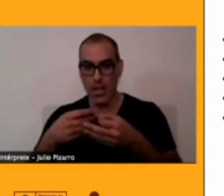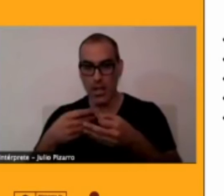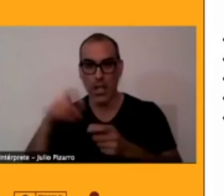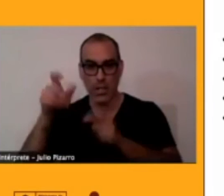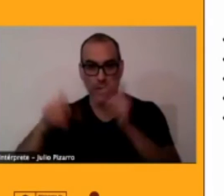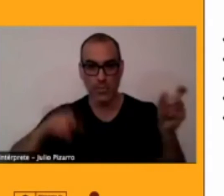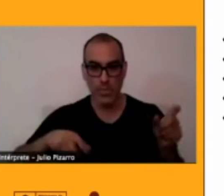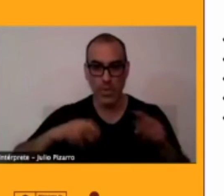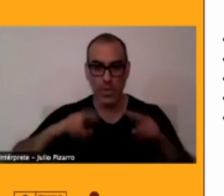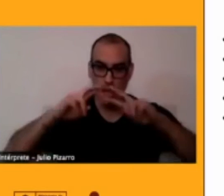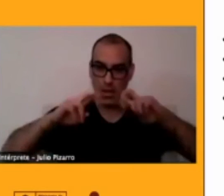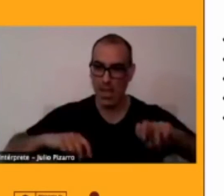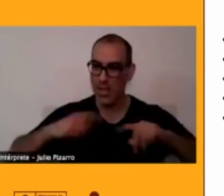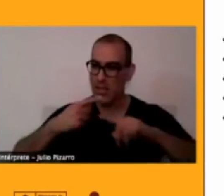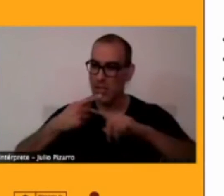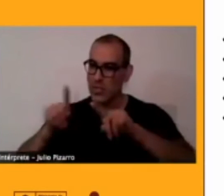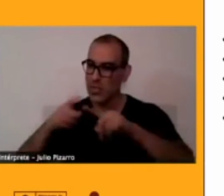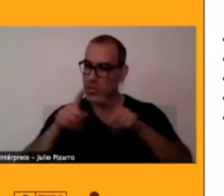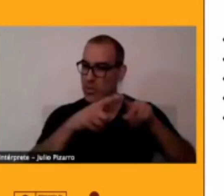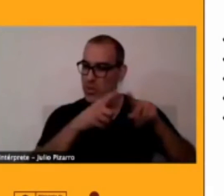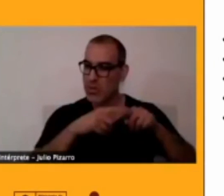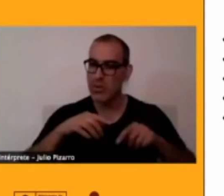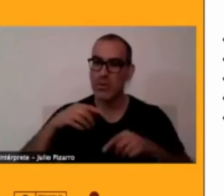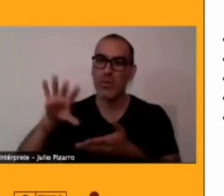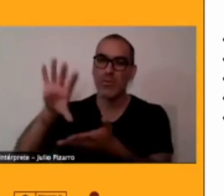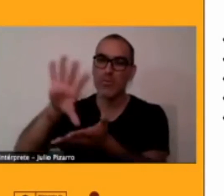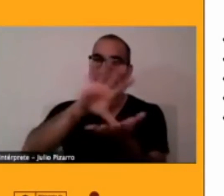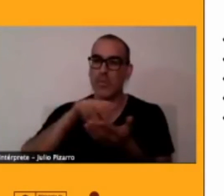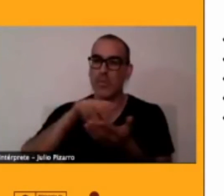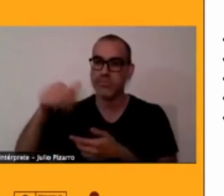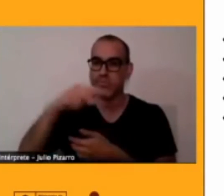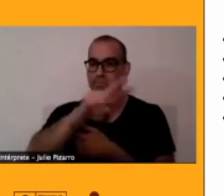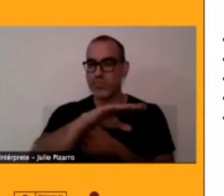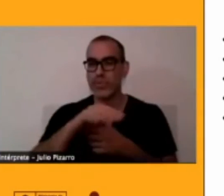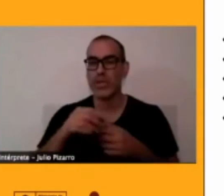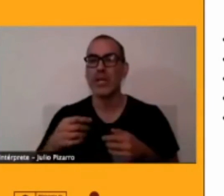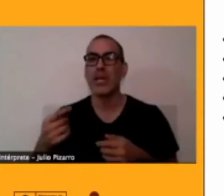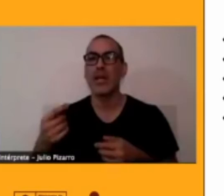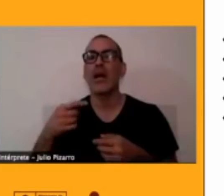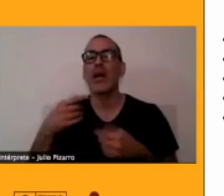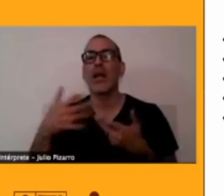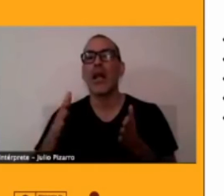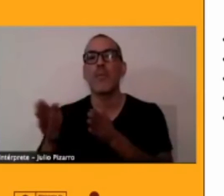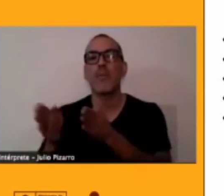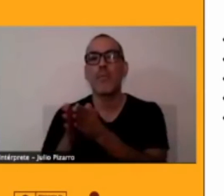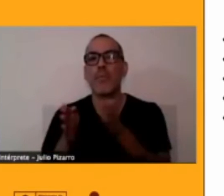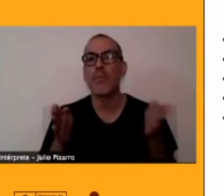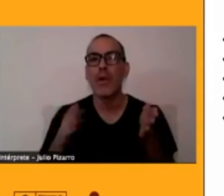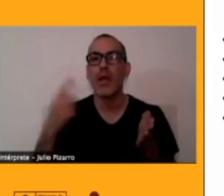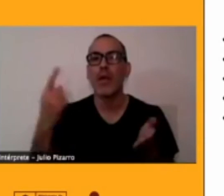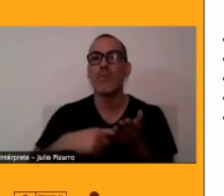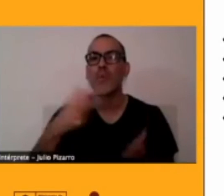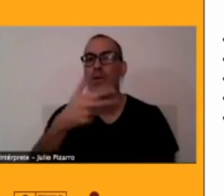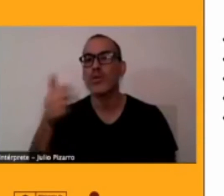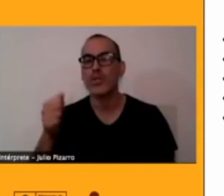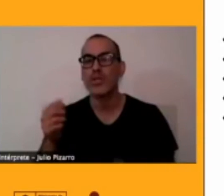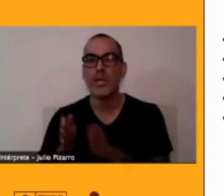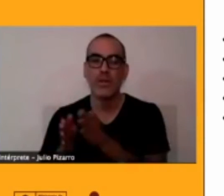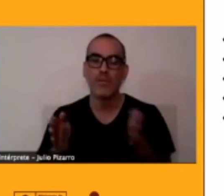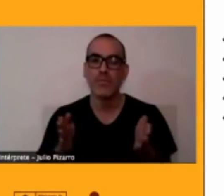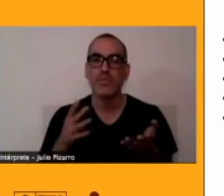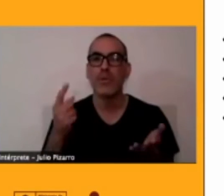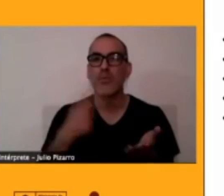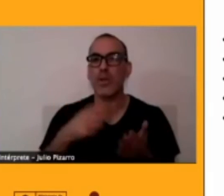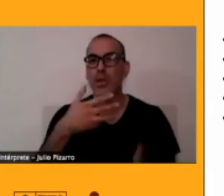extranjeros y que de los 1800 nos han estado informando acerca de esta lengua propia de la zona Licalantay.